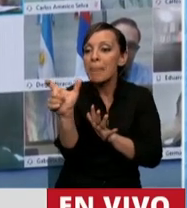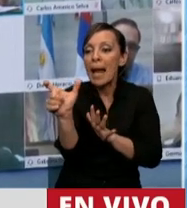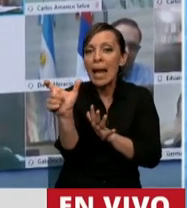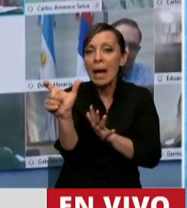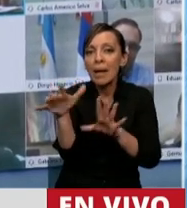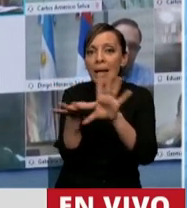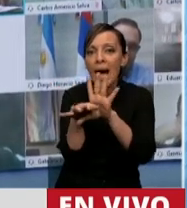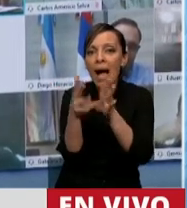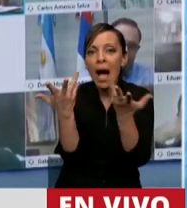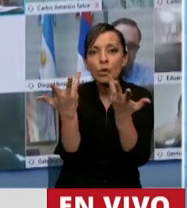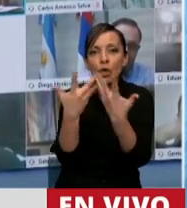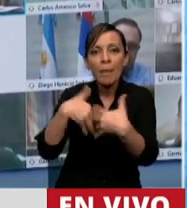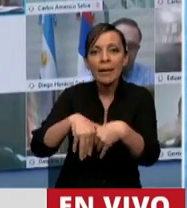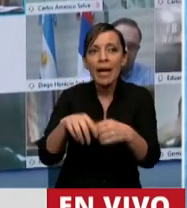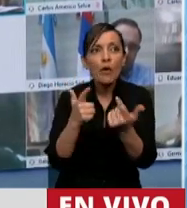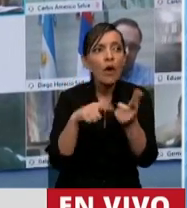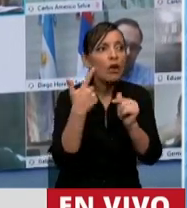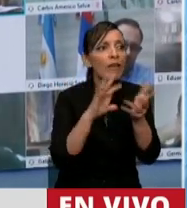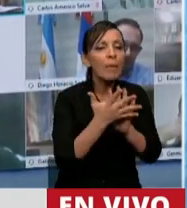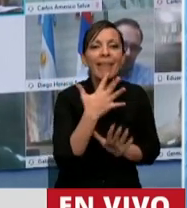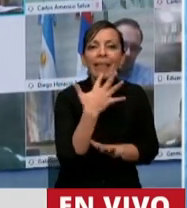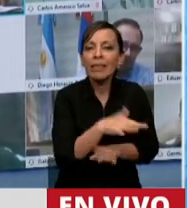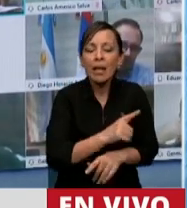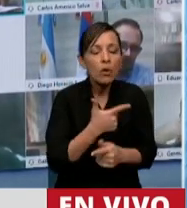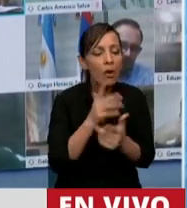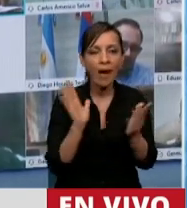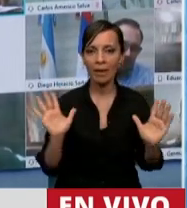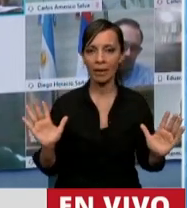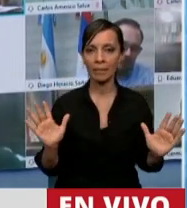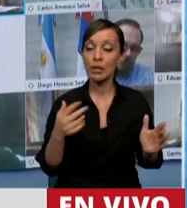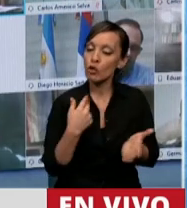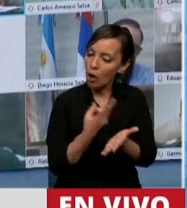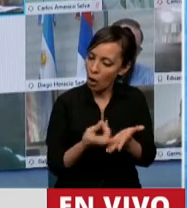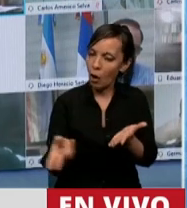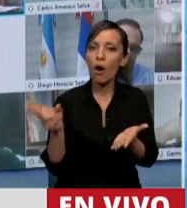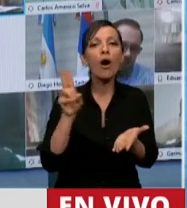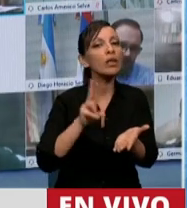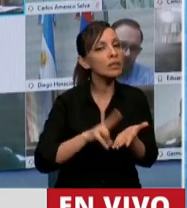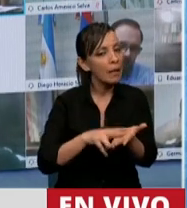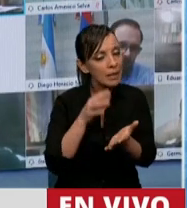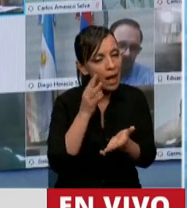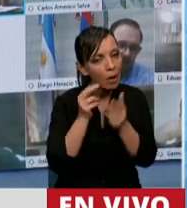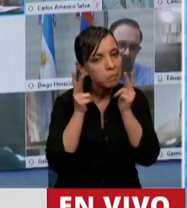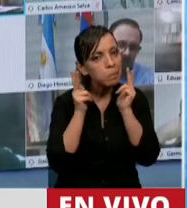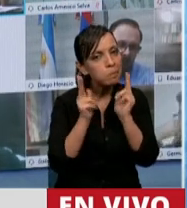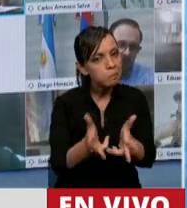admite otra interpretación posible, porque además, y voy a volver a repetir algo que ya dije,